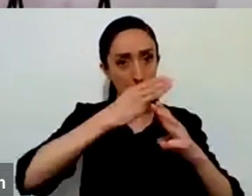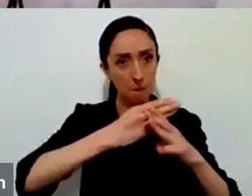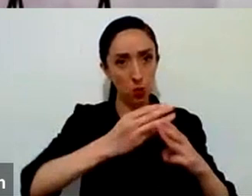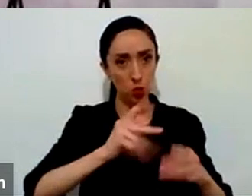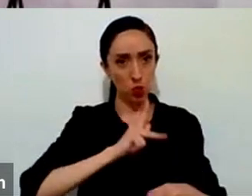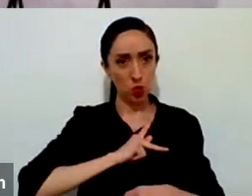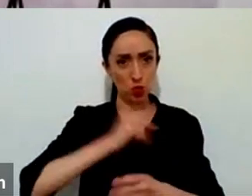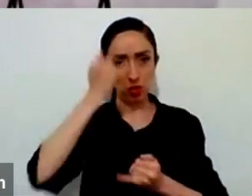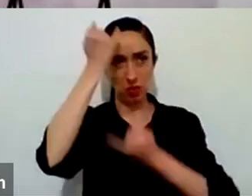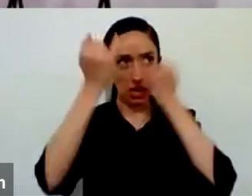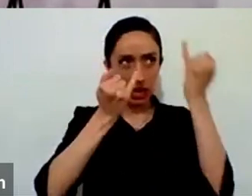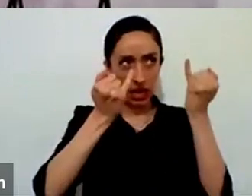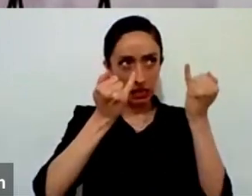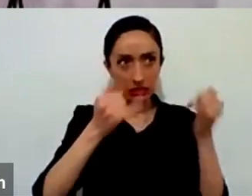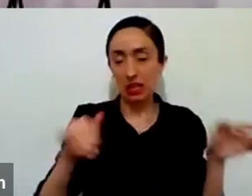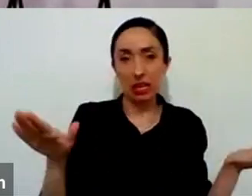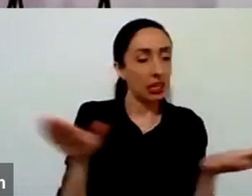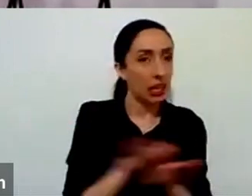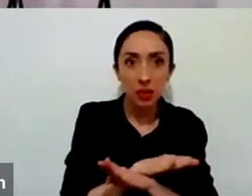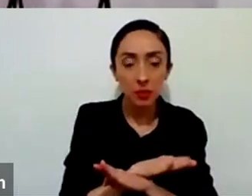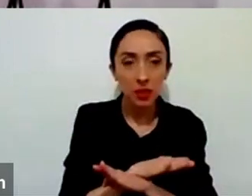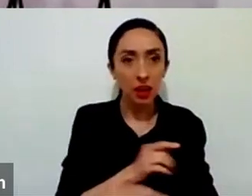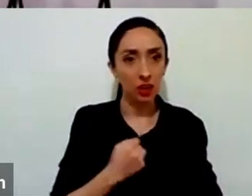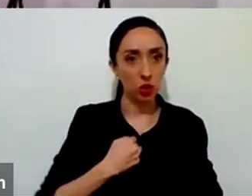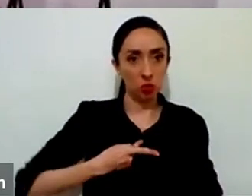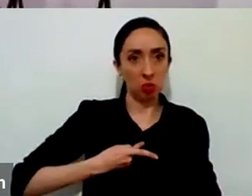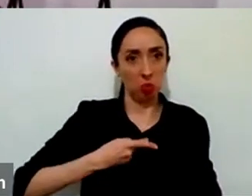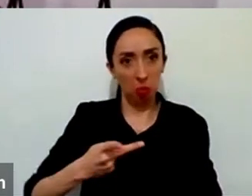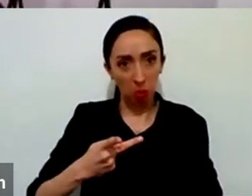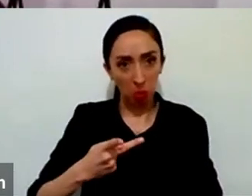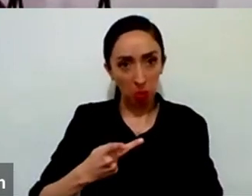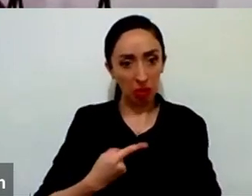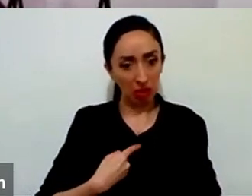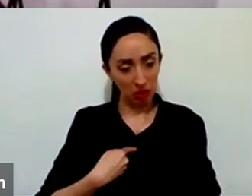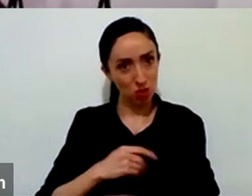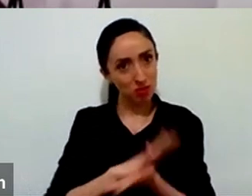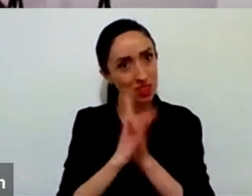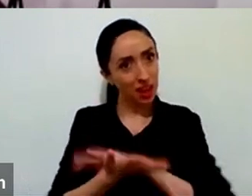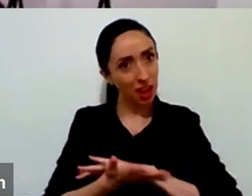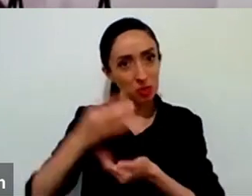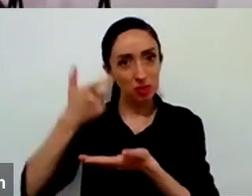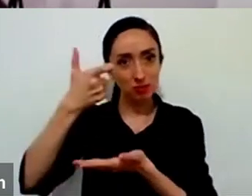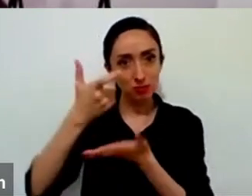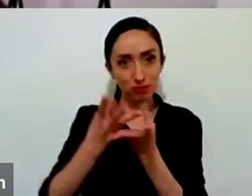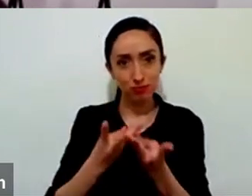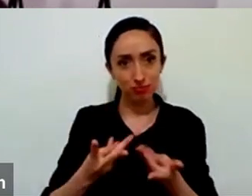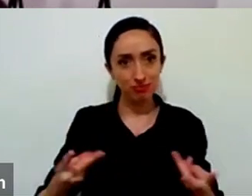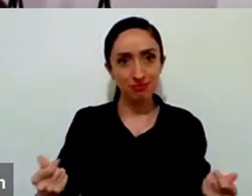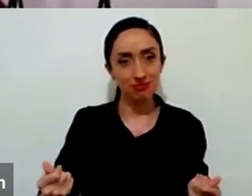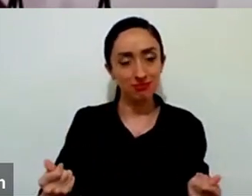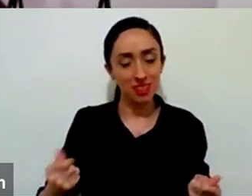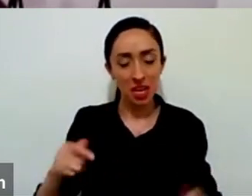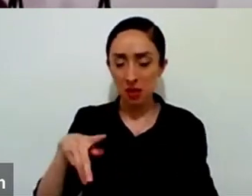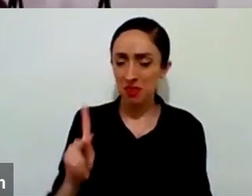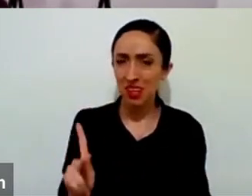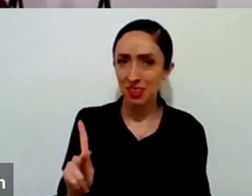me quedé más pobre pero dice pero pasó algo en el momento que tuve mi